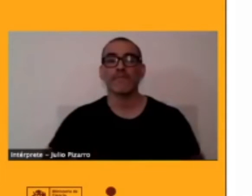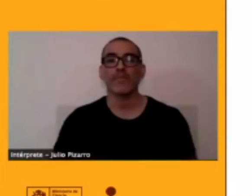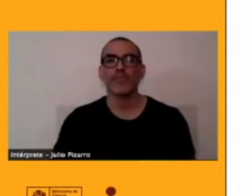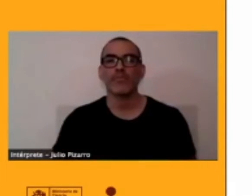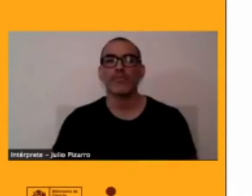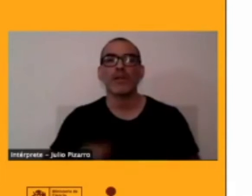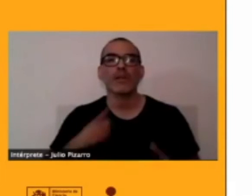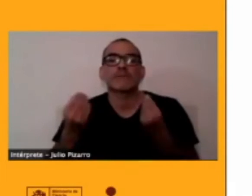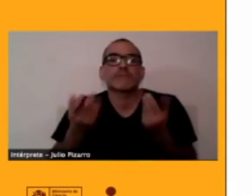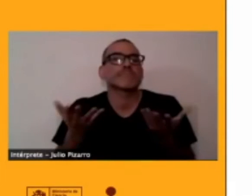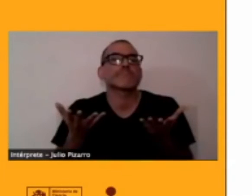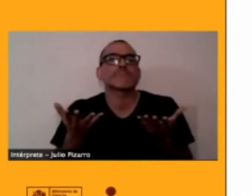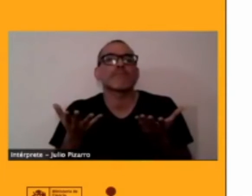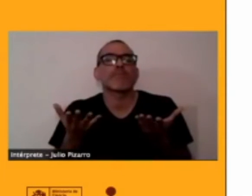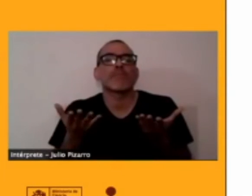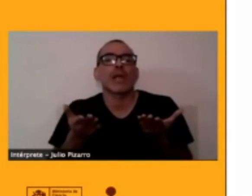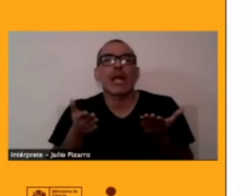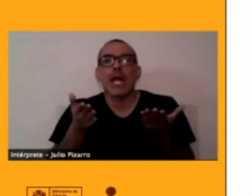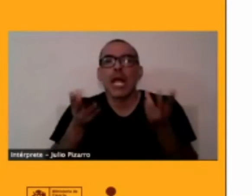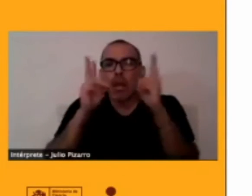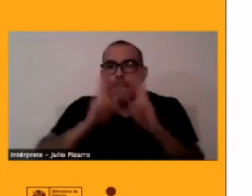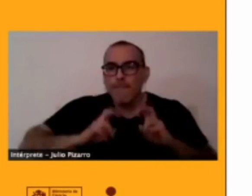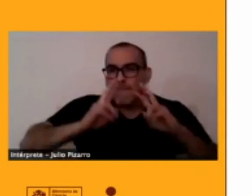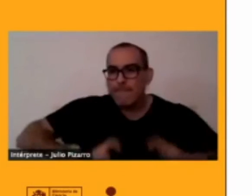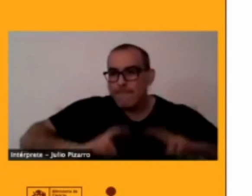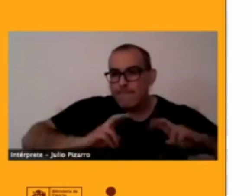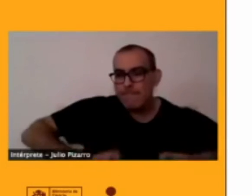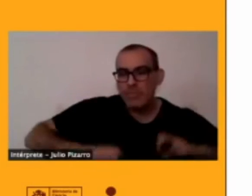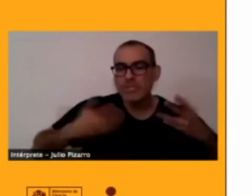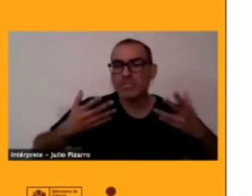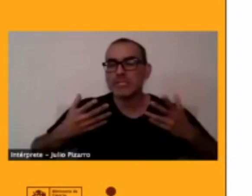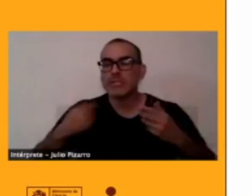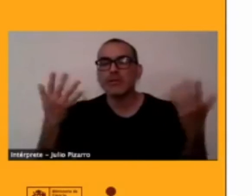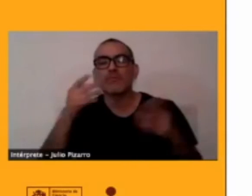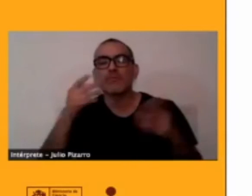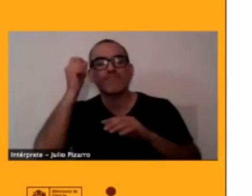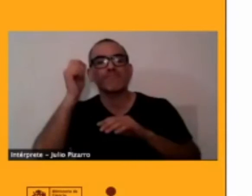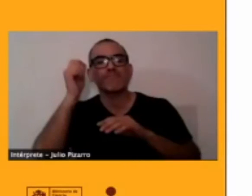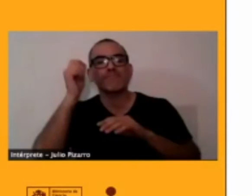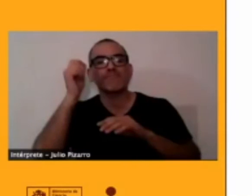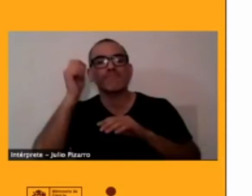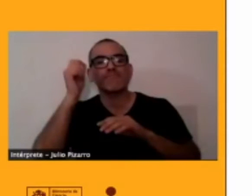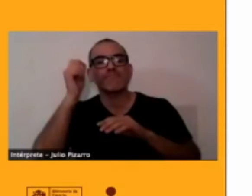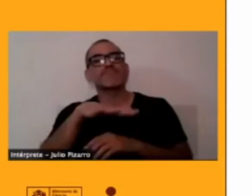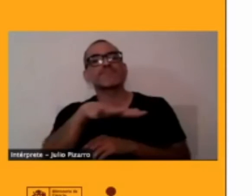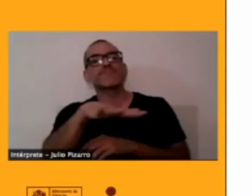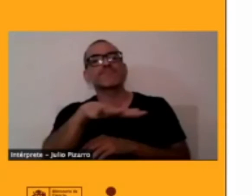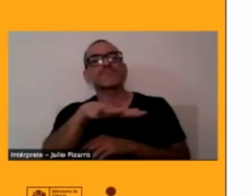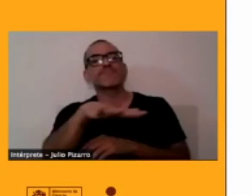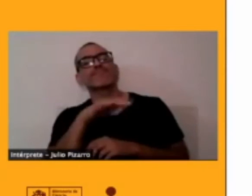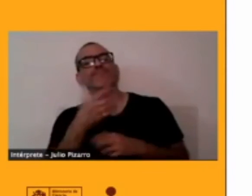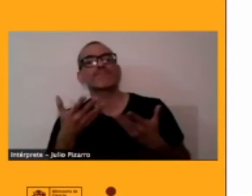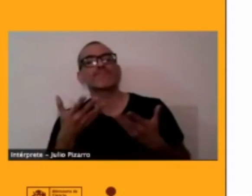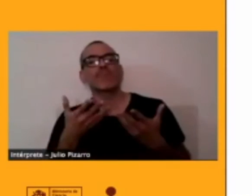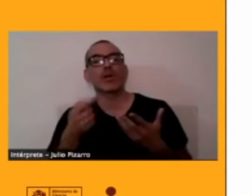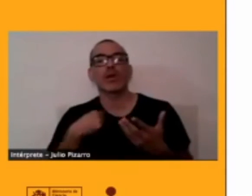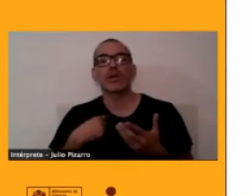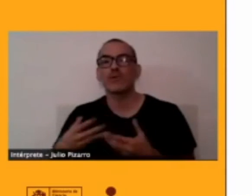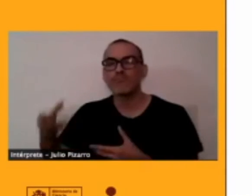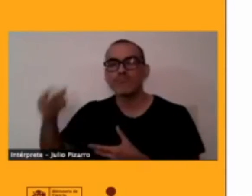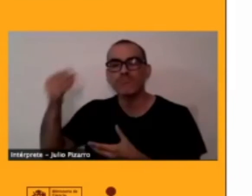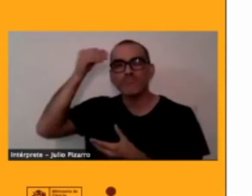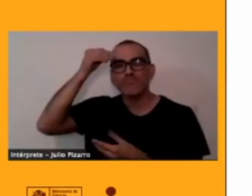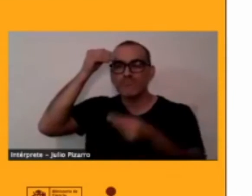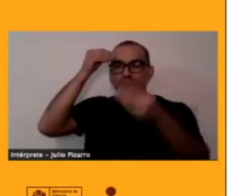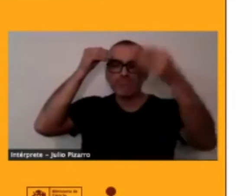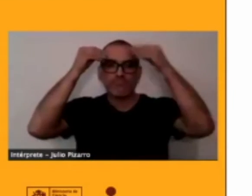mis investigaciones y mi estudio y mi comprensión de la lengua del Kunza, yo me he basado en los autores principales